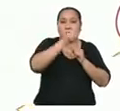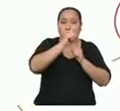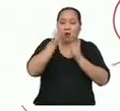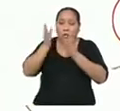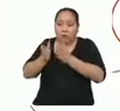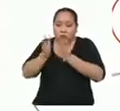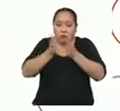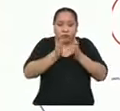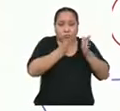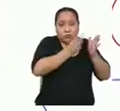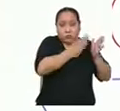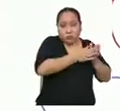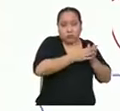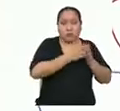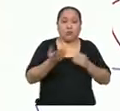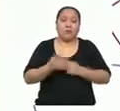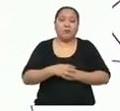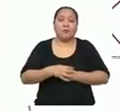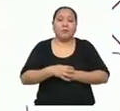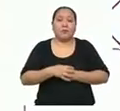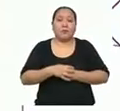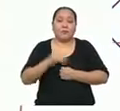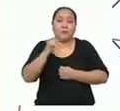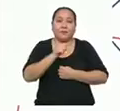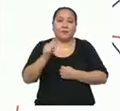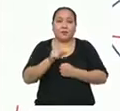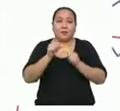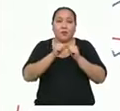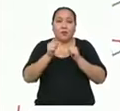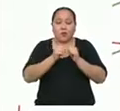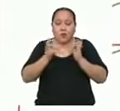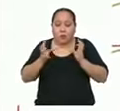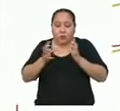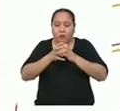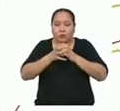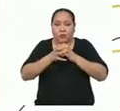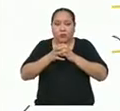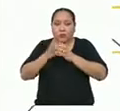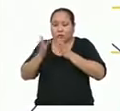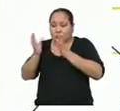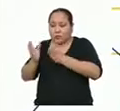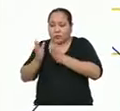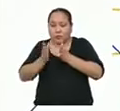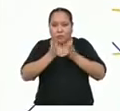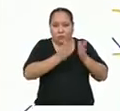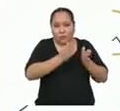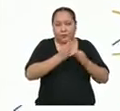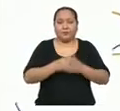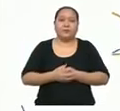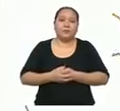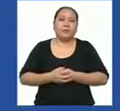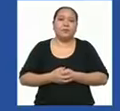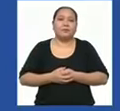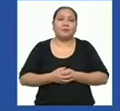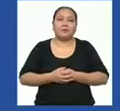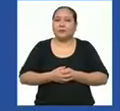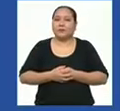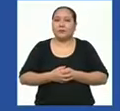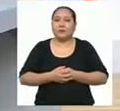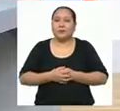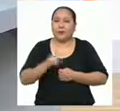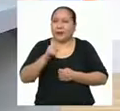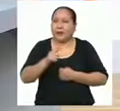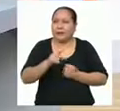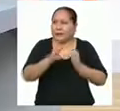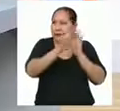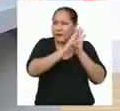intervalos como es en el caso que te presento. Y para datos agrupados o clasificados en intervalos. En función a